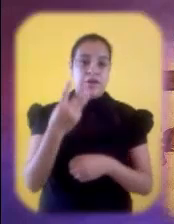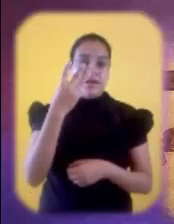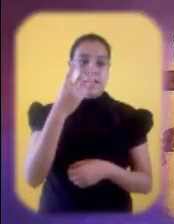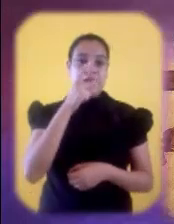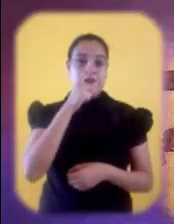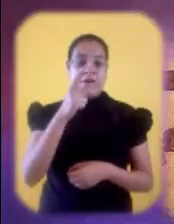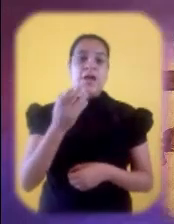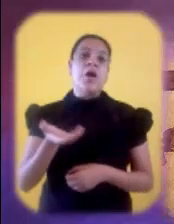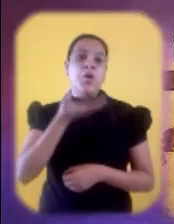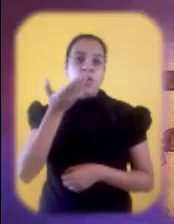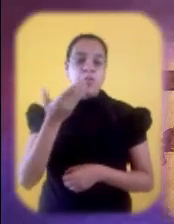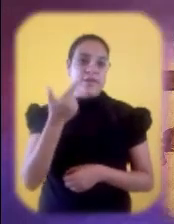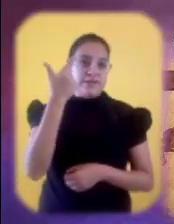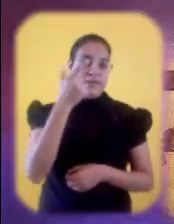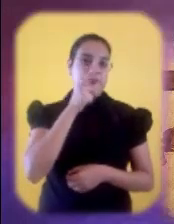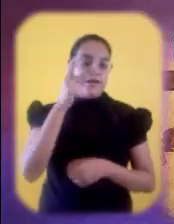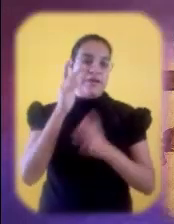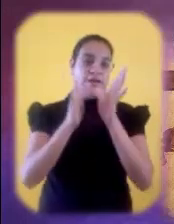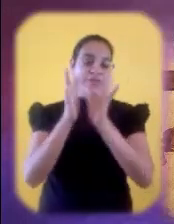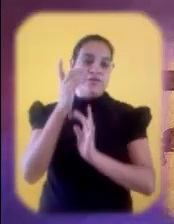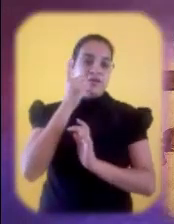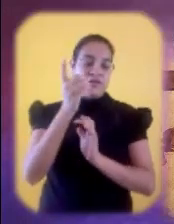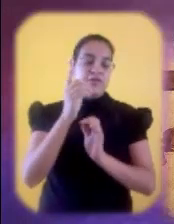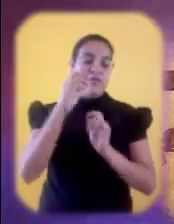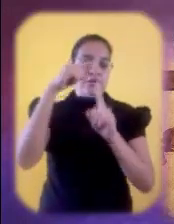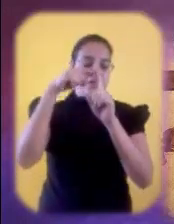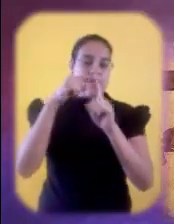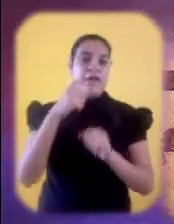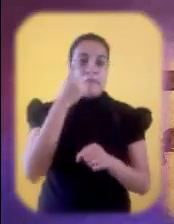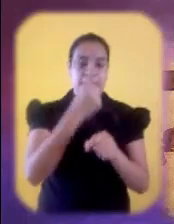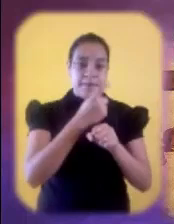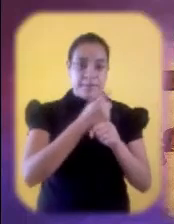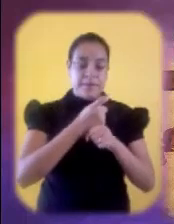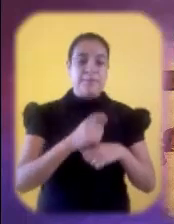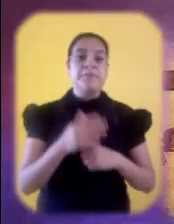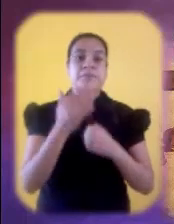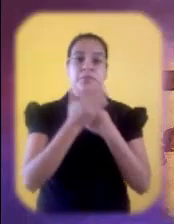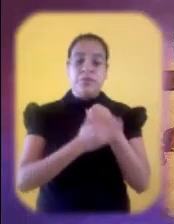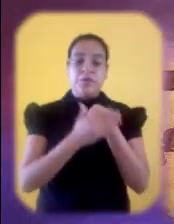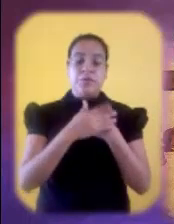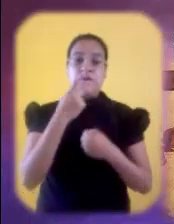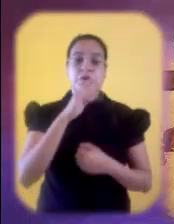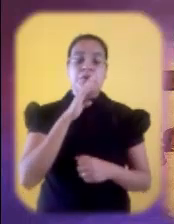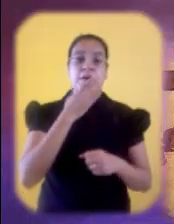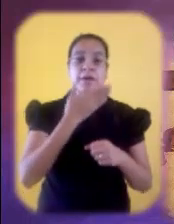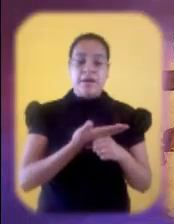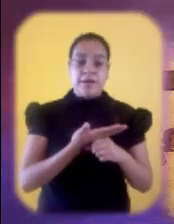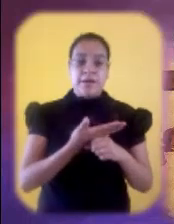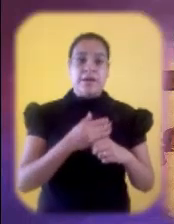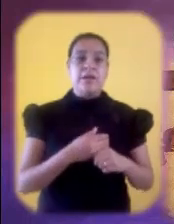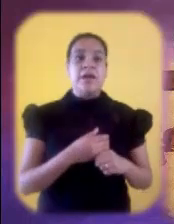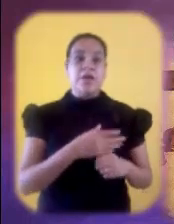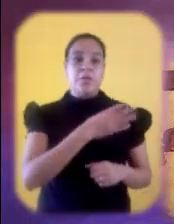tradicionales siete palabras dichas por Jesús en la cruz. La primera que nos ofrece es el